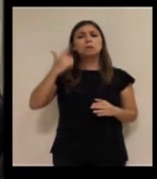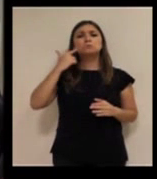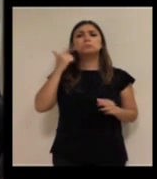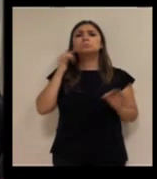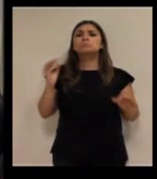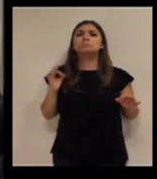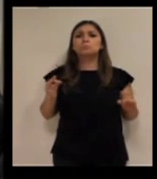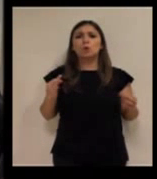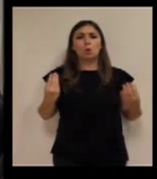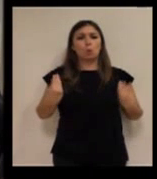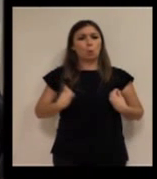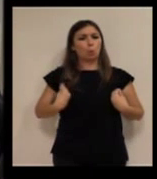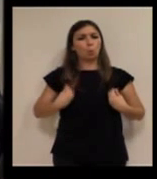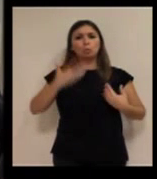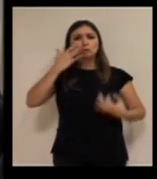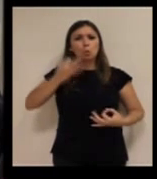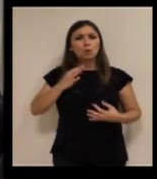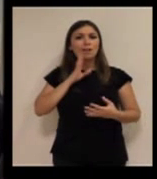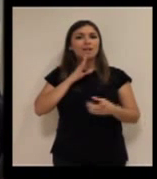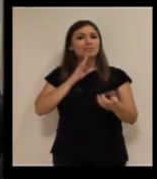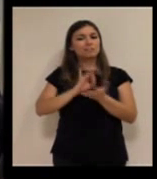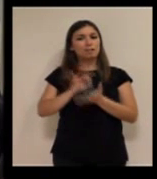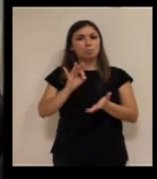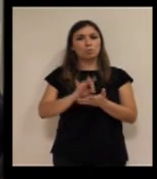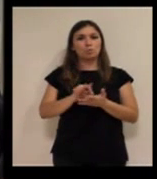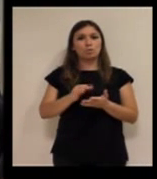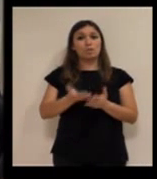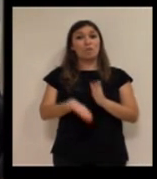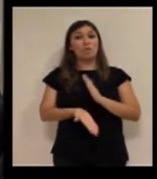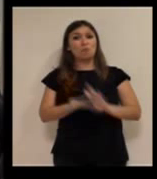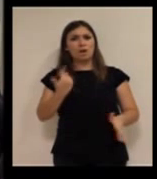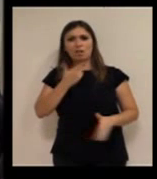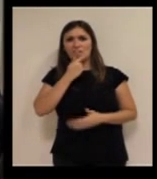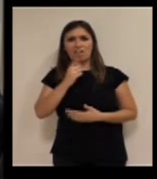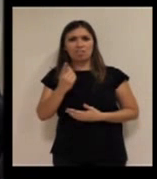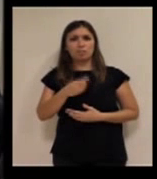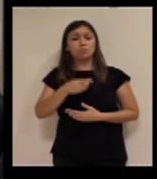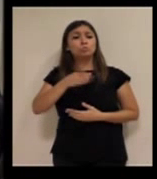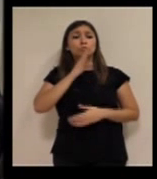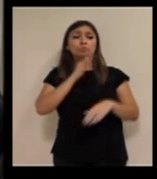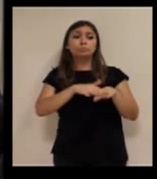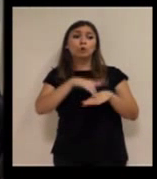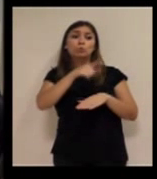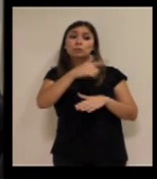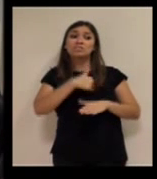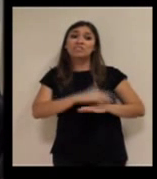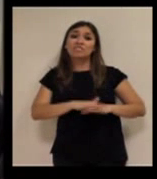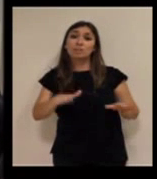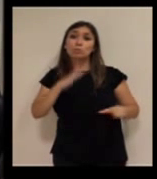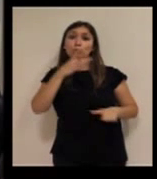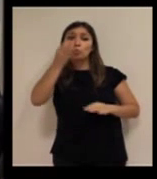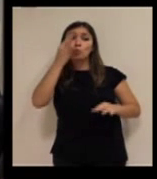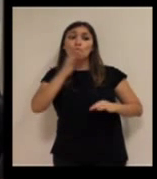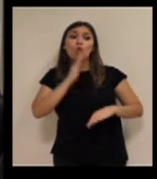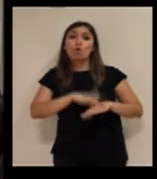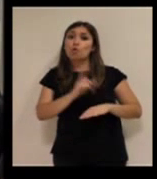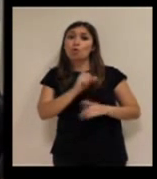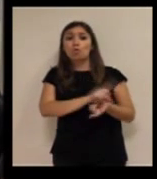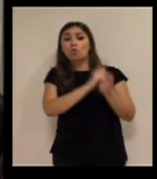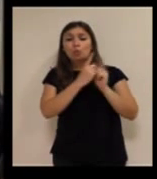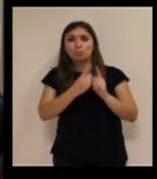los casos y se ha familiarizado con él y vive con seguridad con él, no es fácil retirar porque usted ha dejado de cumplir requisitos.